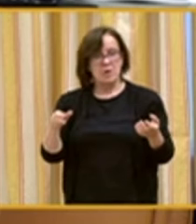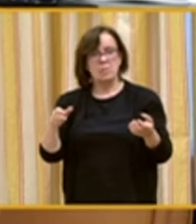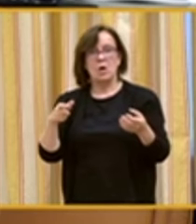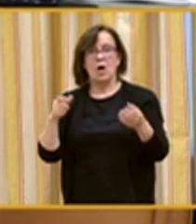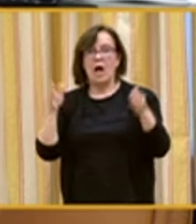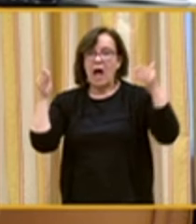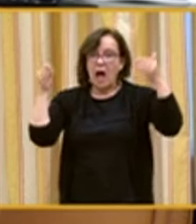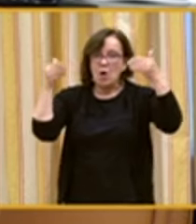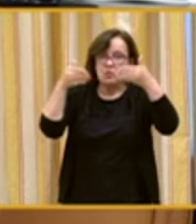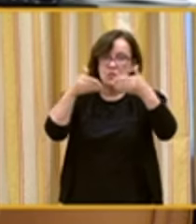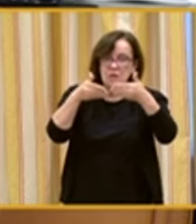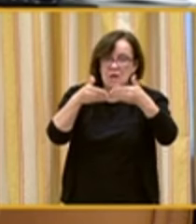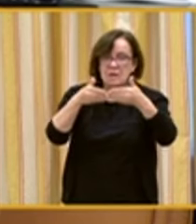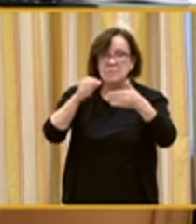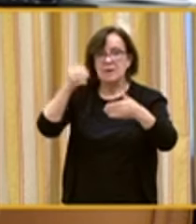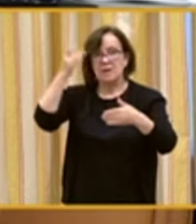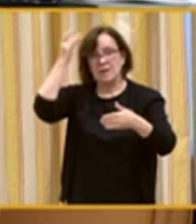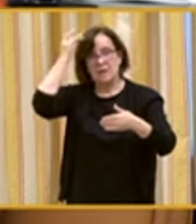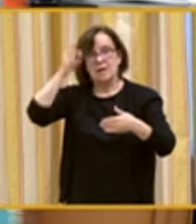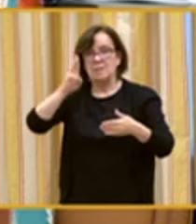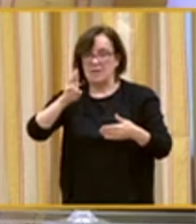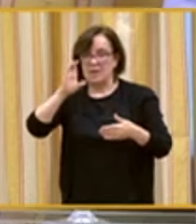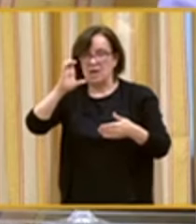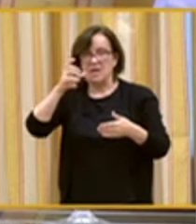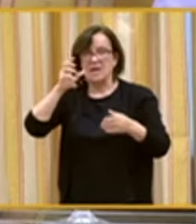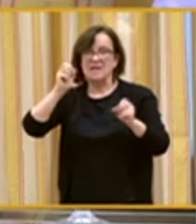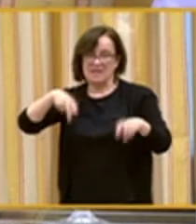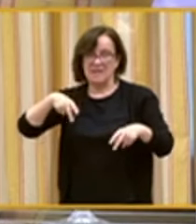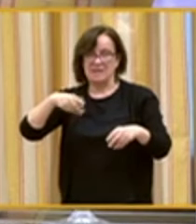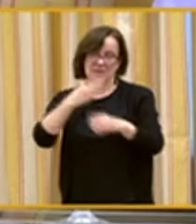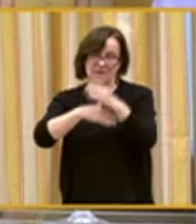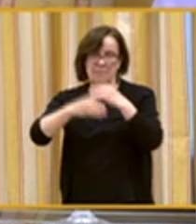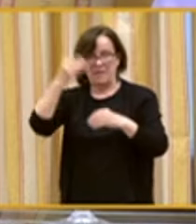autismo y para hacer cerebras sin discapacidad intelectual.